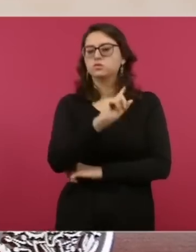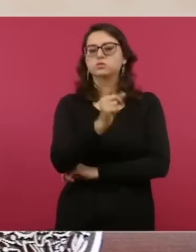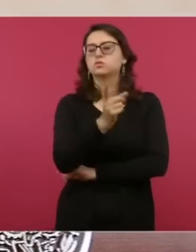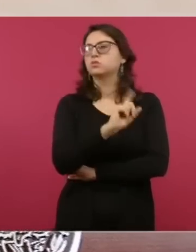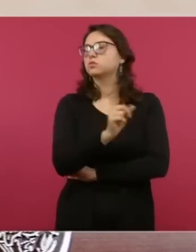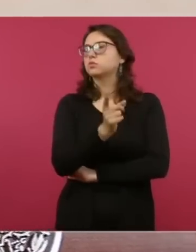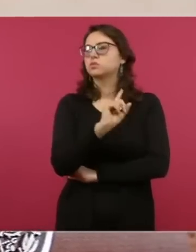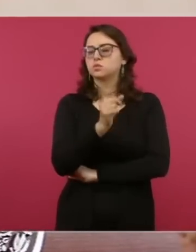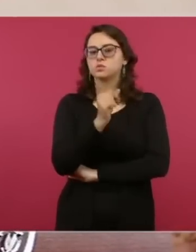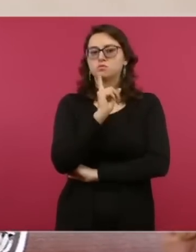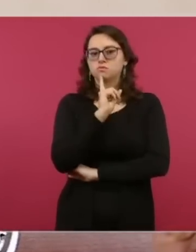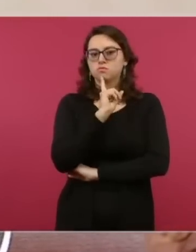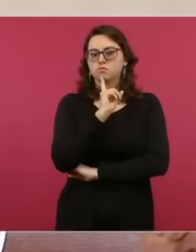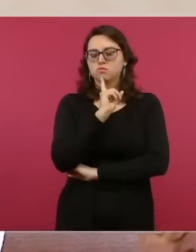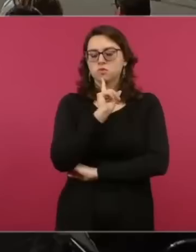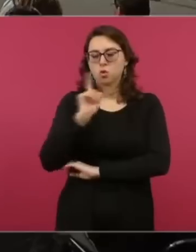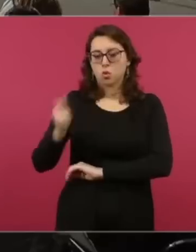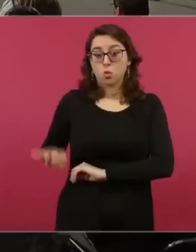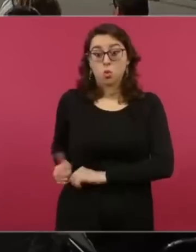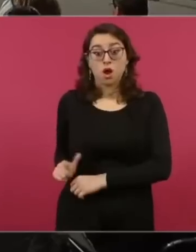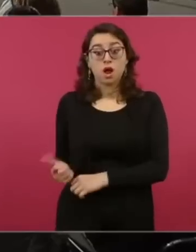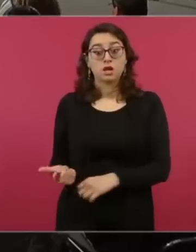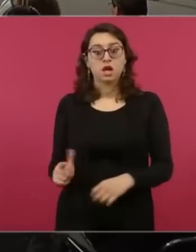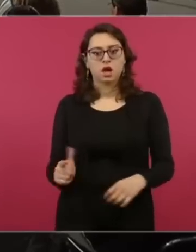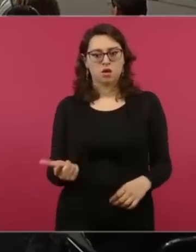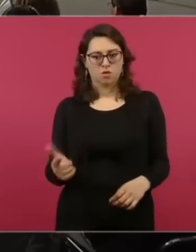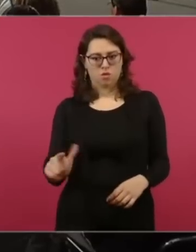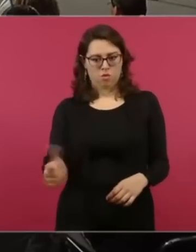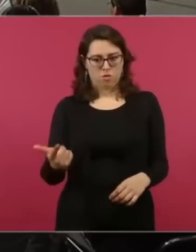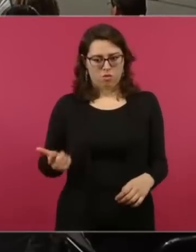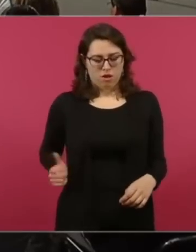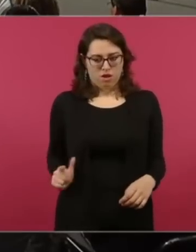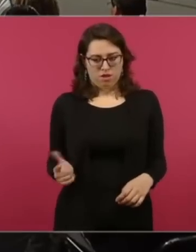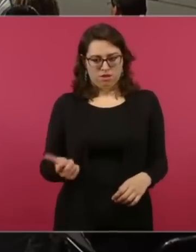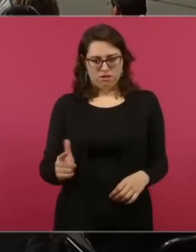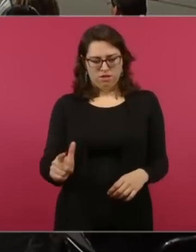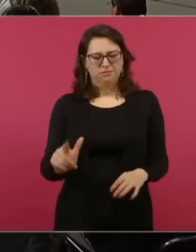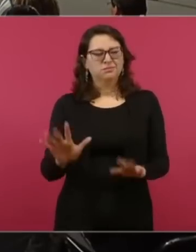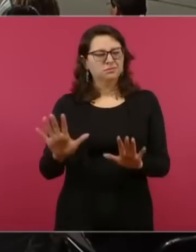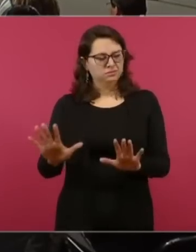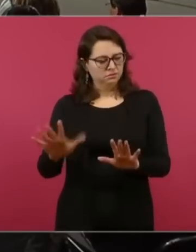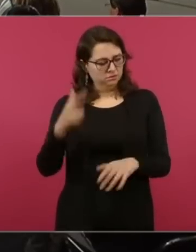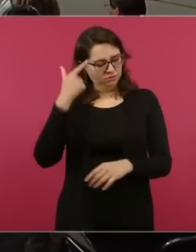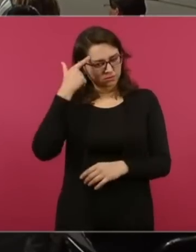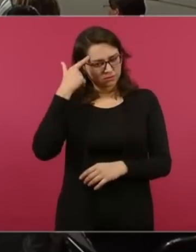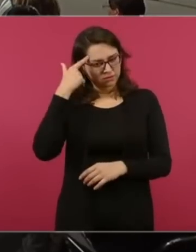no, no, creo que a Guanajuato. A ver, a ver,